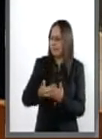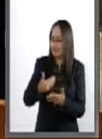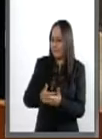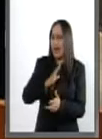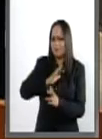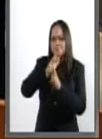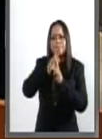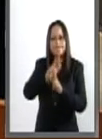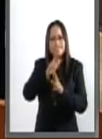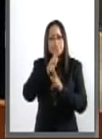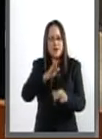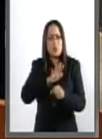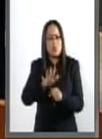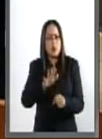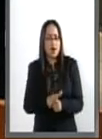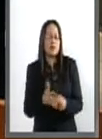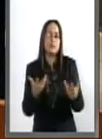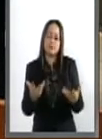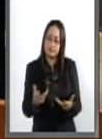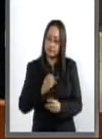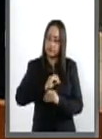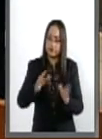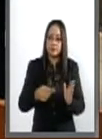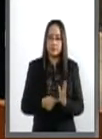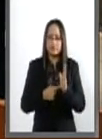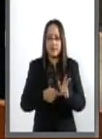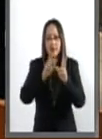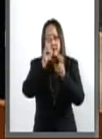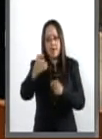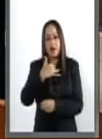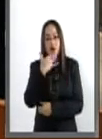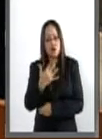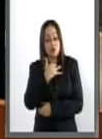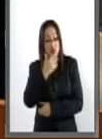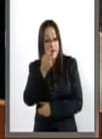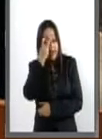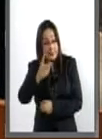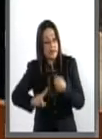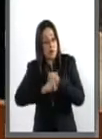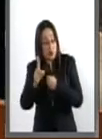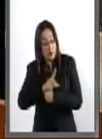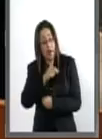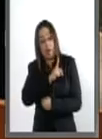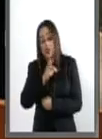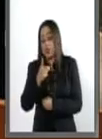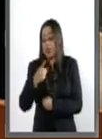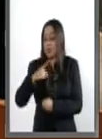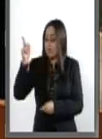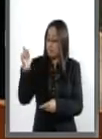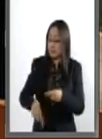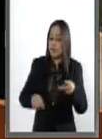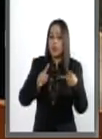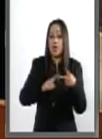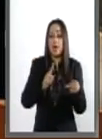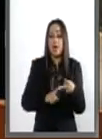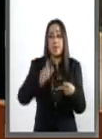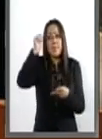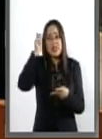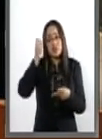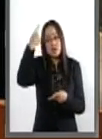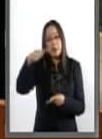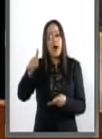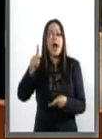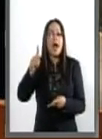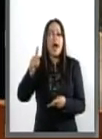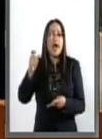Empezando por un ataque frontal al tema de la corrupción que tanto le hace a nuestro país. Empezando por terminar con las pensiones millonarias